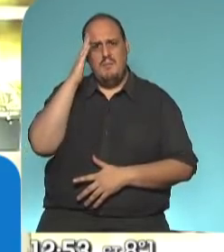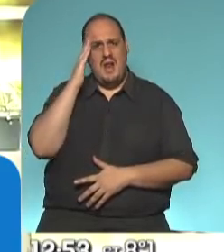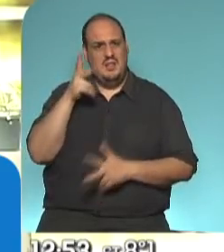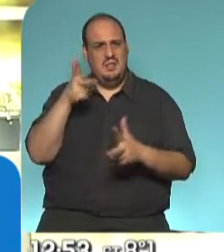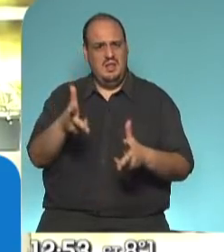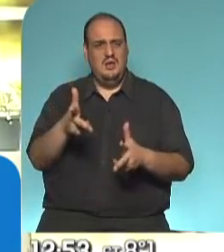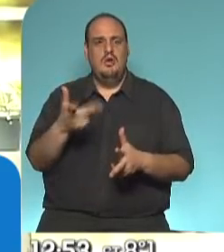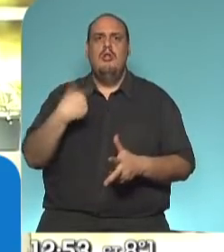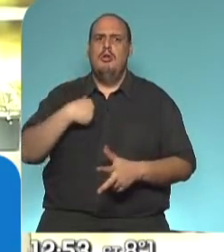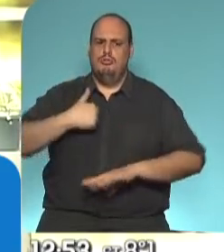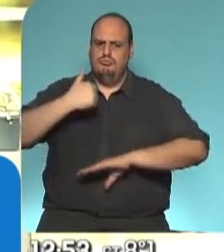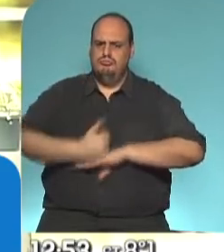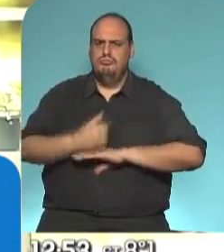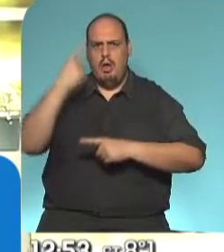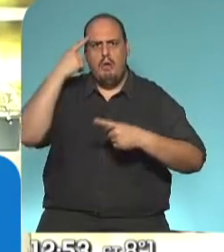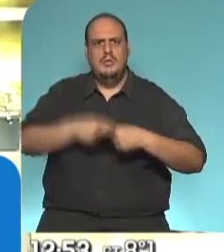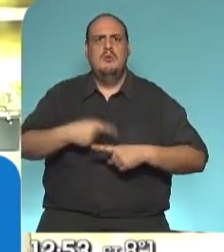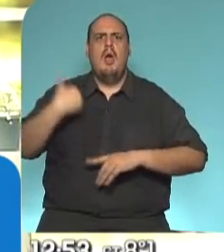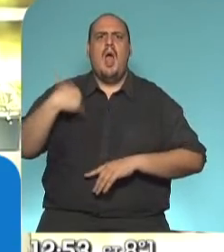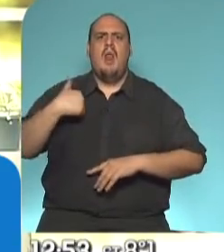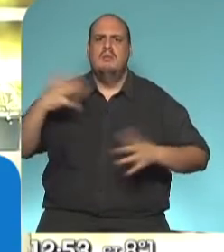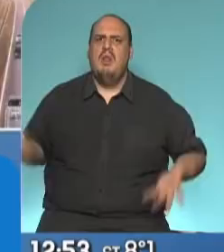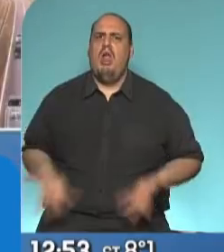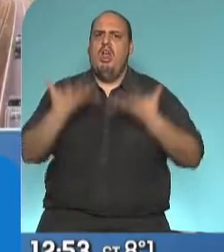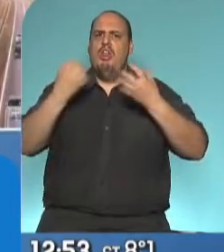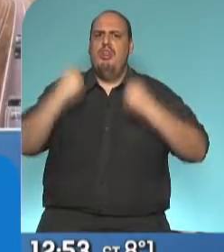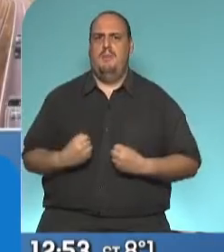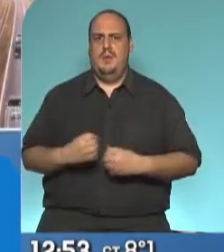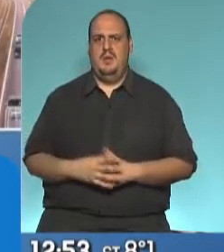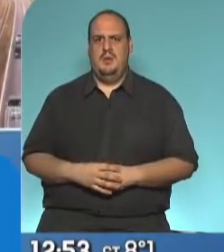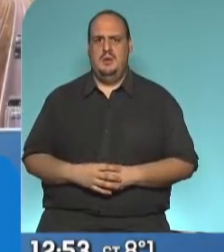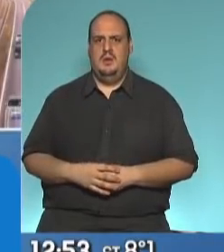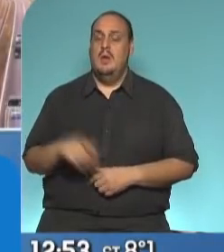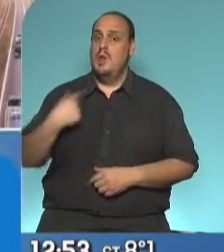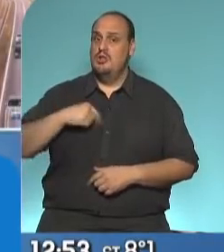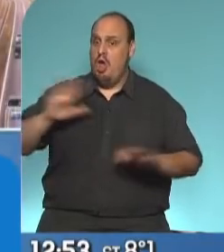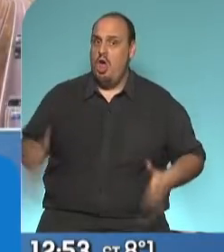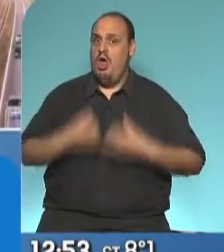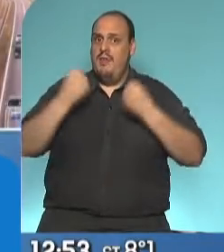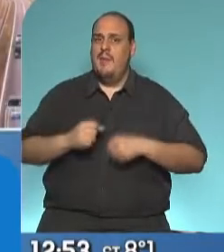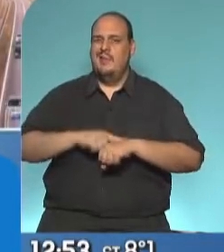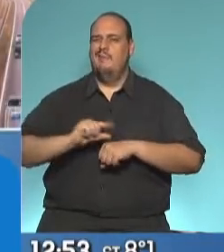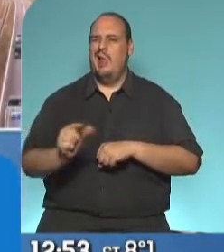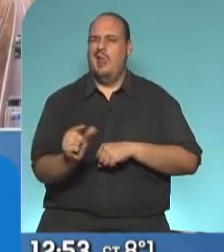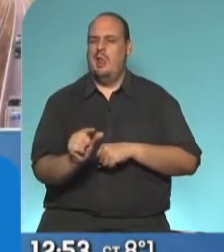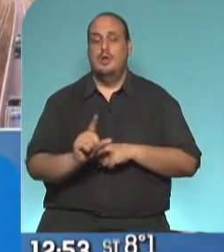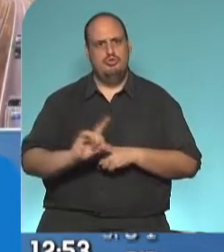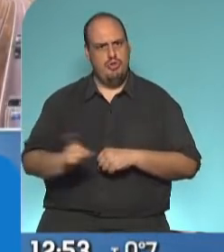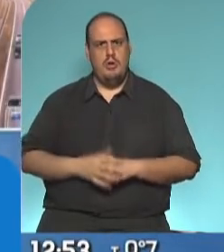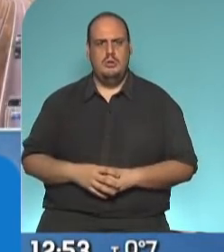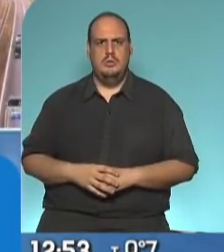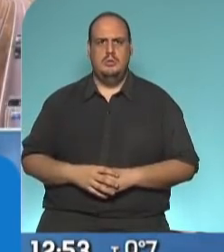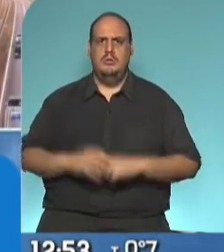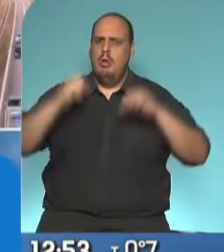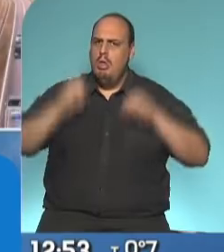a poner de pie a la Argentina. Y no queremos que esté de pie algún tiempo. Queremos que se